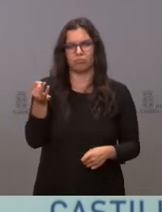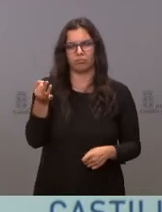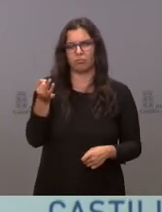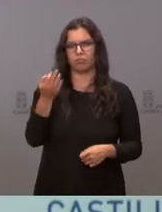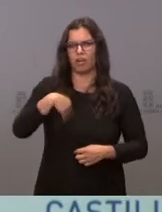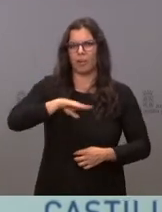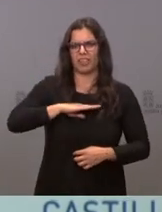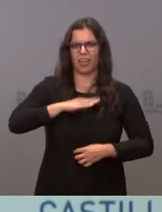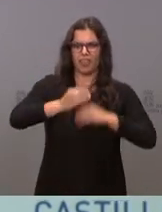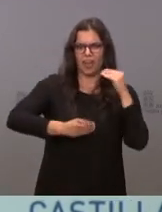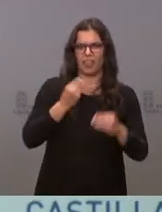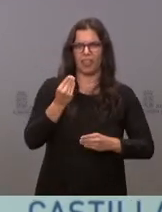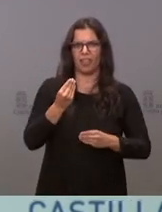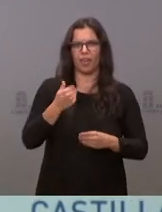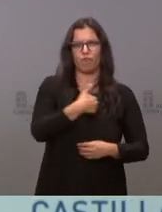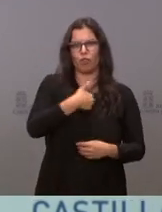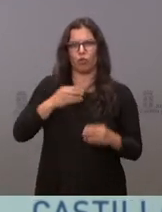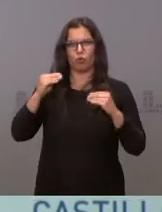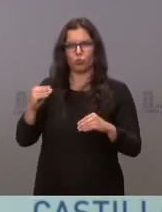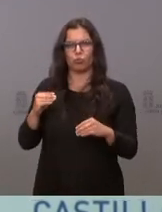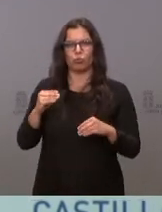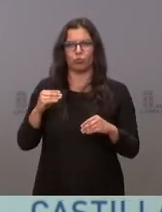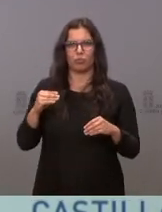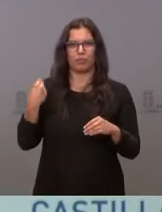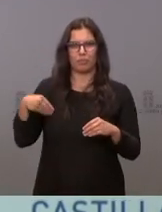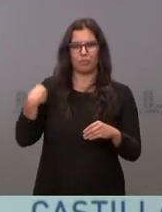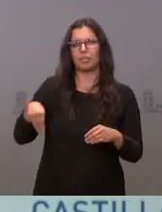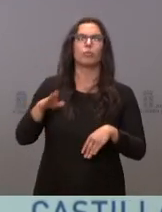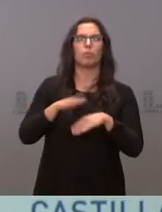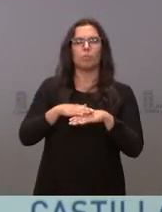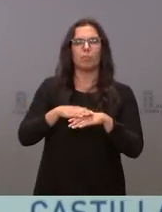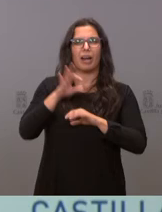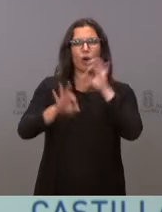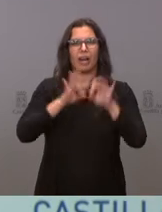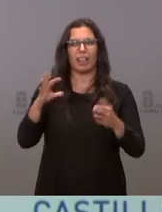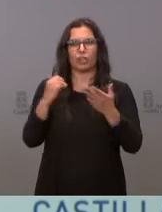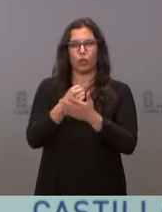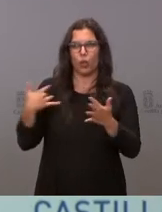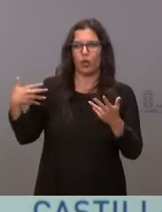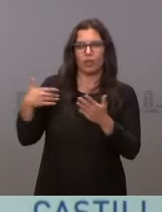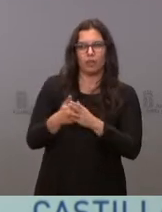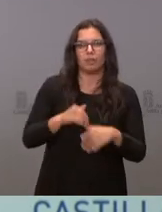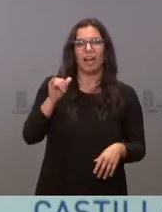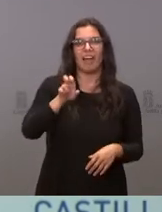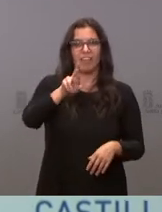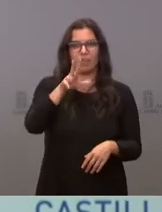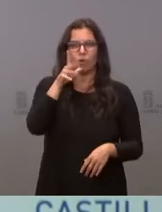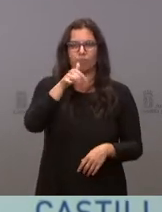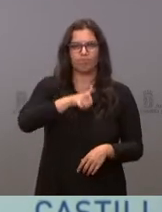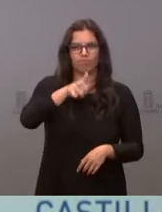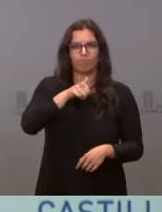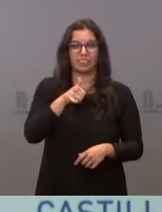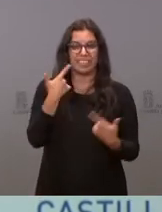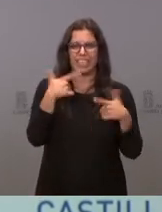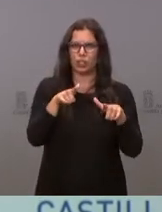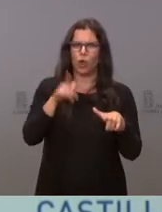capacidad ejecutiva, su papel en los TECOPIS durante todos estos días y su capacidad de resolver. A Javier por su resistencia en un sector